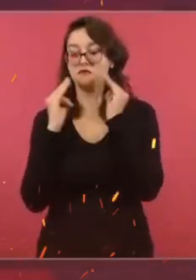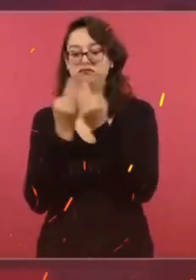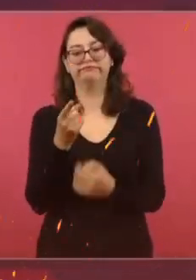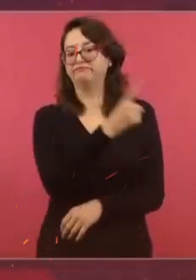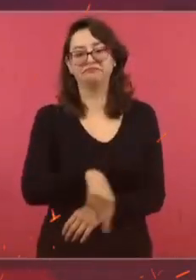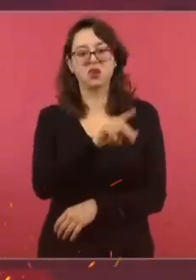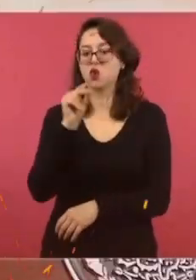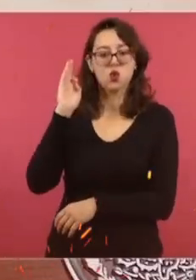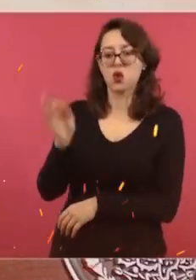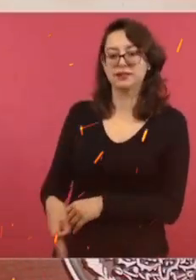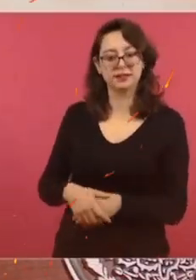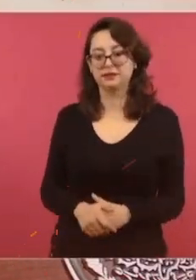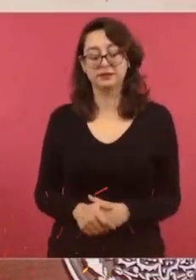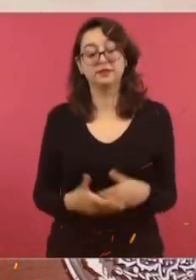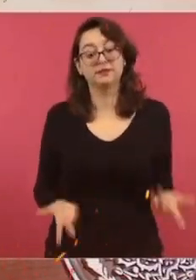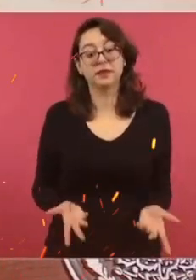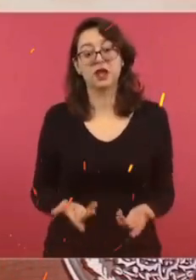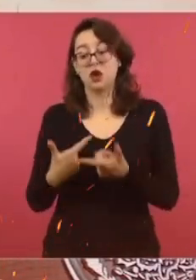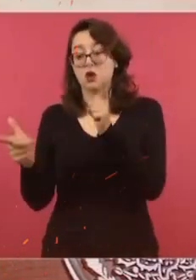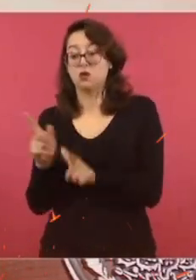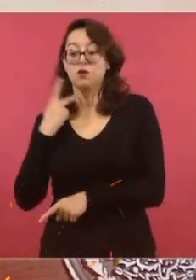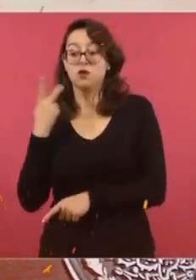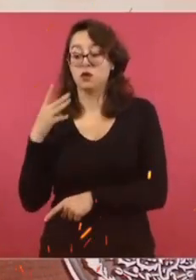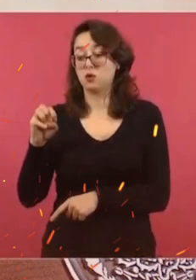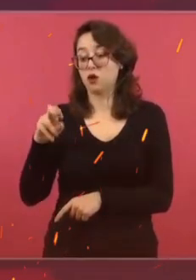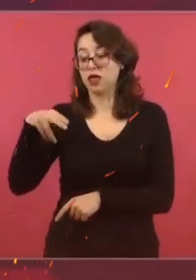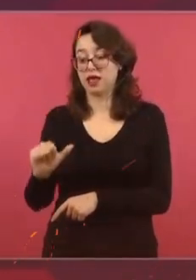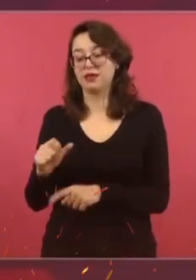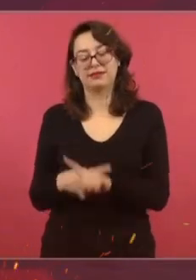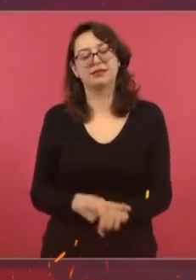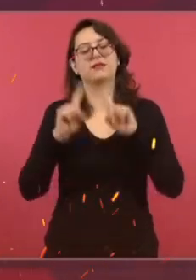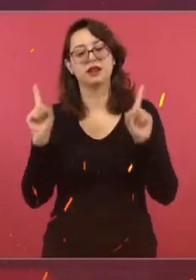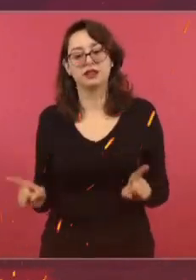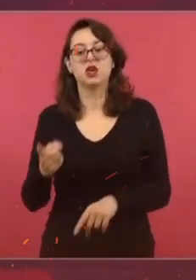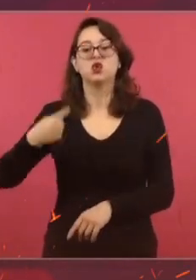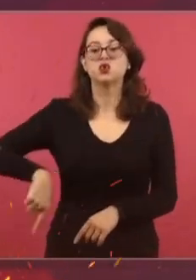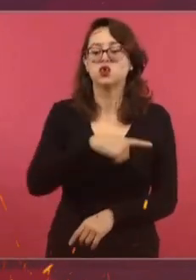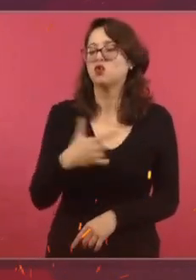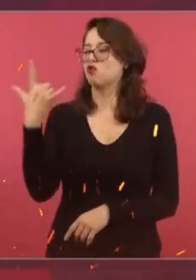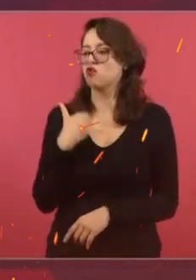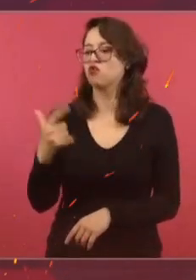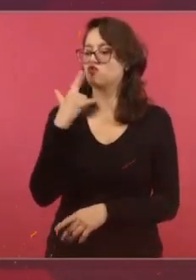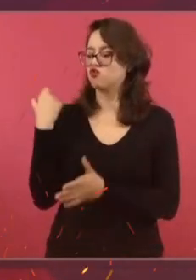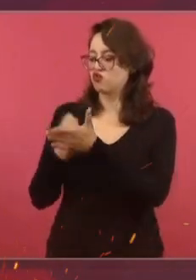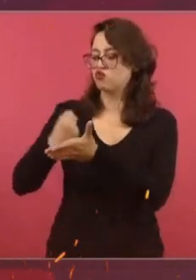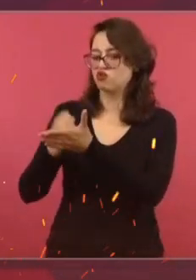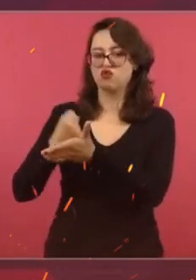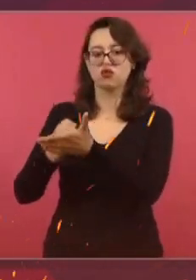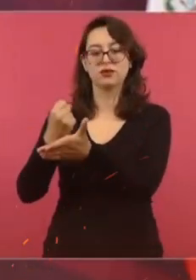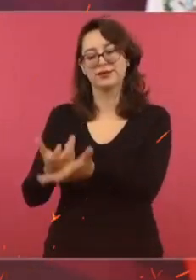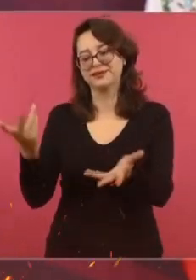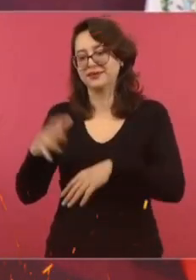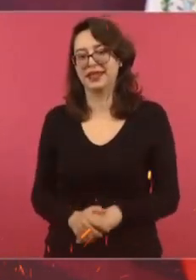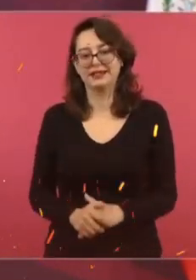es muy distinto lo de nuestro movimiento. Aquí, en nuestro movimiento, ya estamos hablando de este asunto.